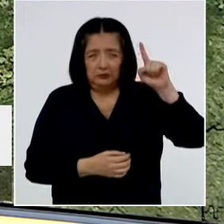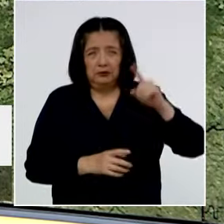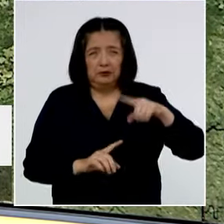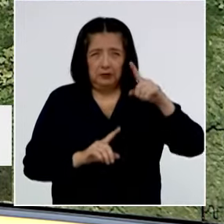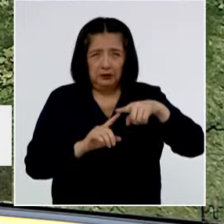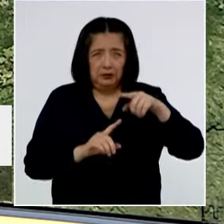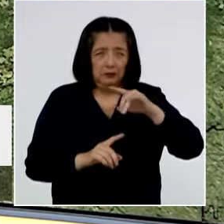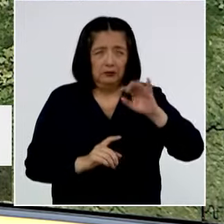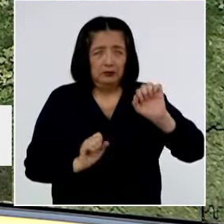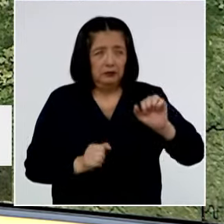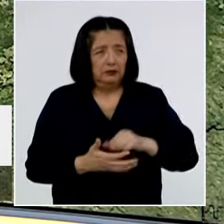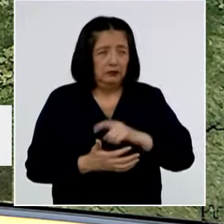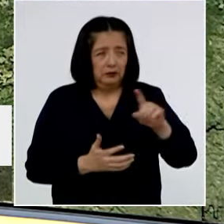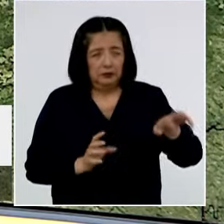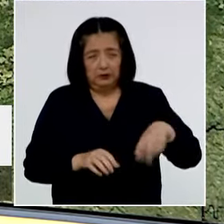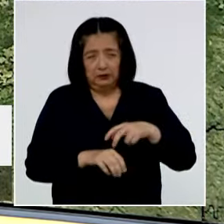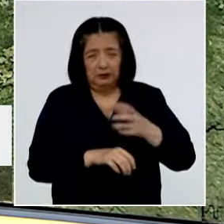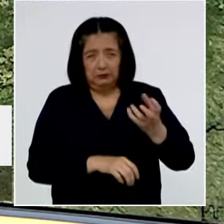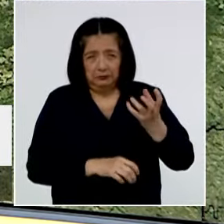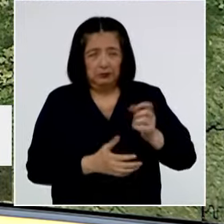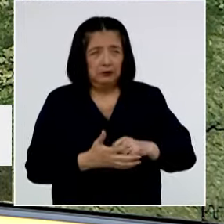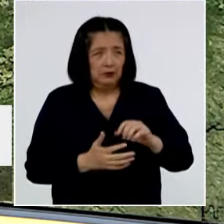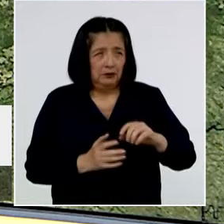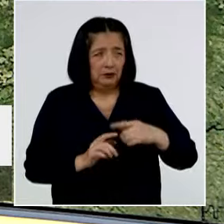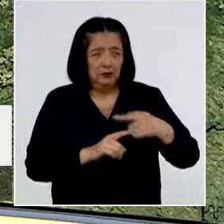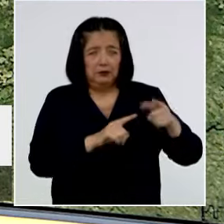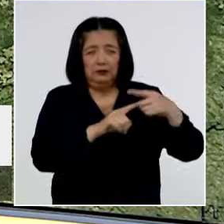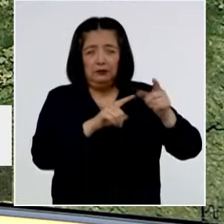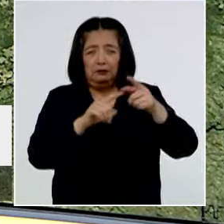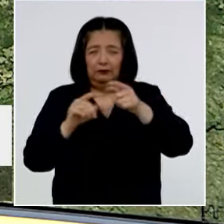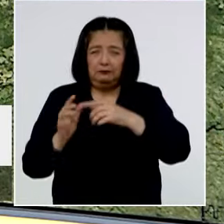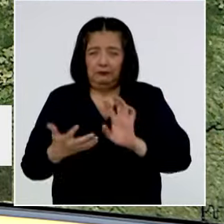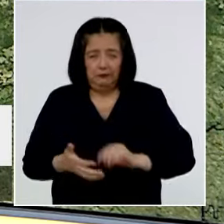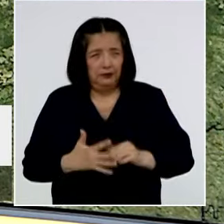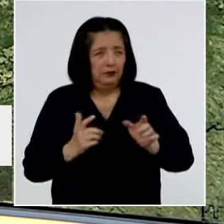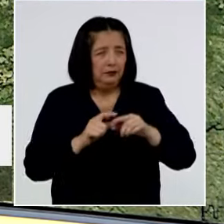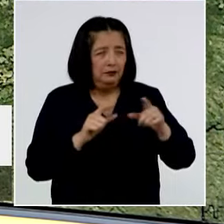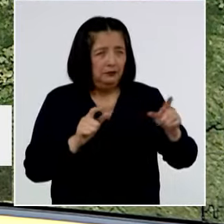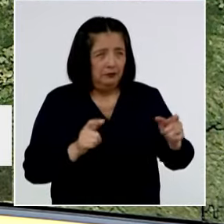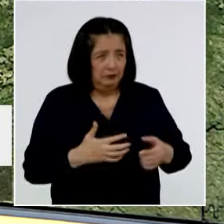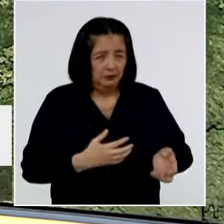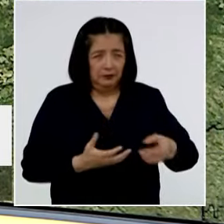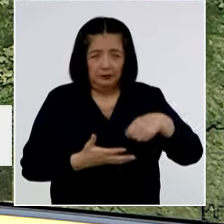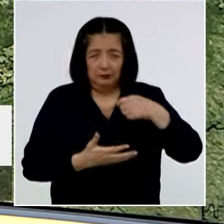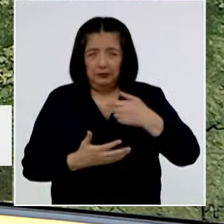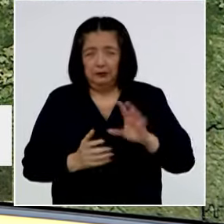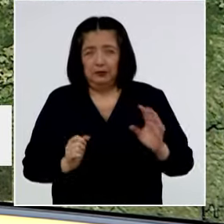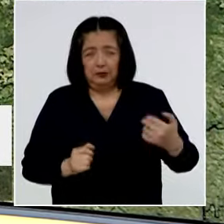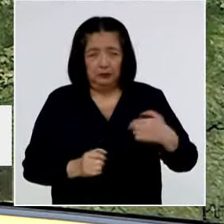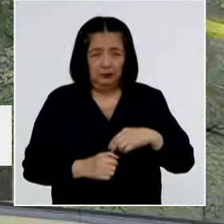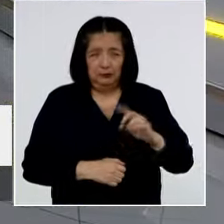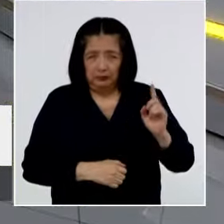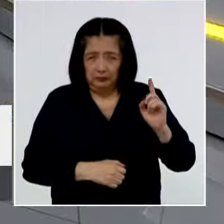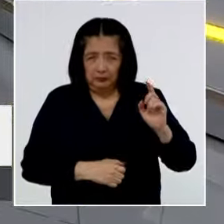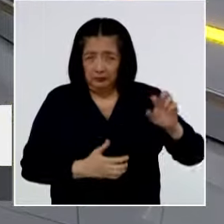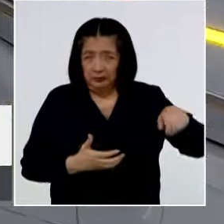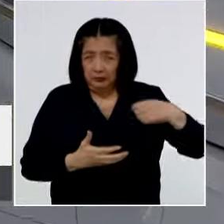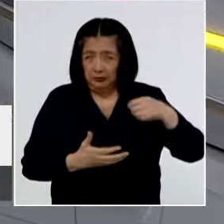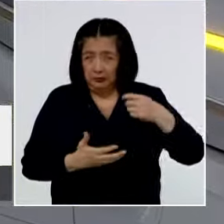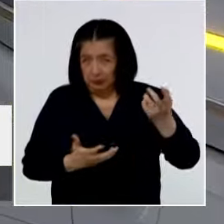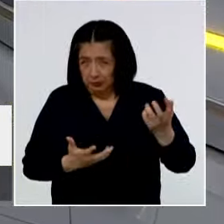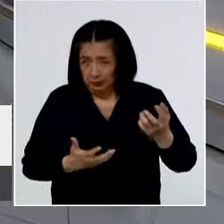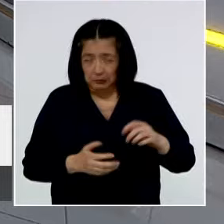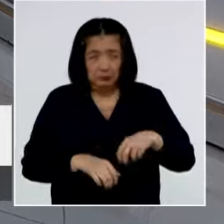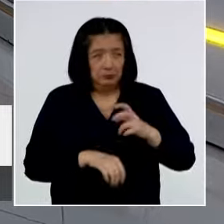toneladas de papa. Y esas papas van a todas las mesas para esa gastronomía extraordinaria ¿Y nosotros somos los principales consumidores de papa?